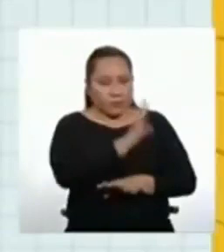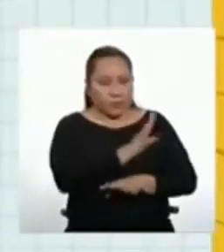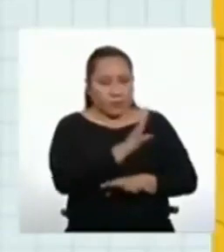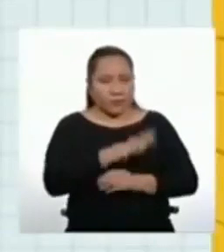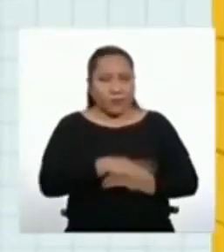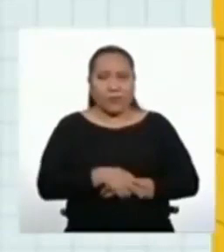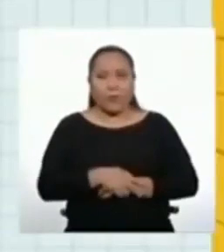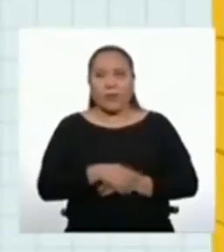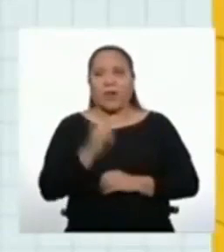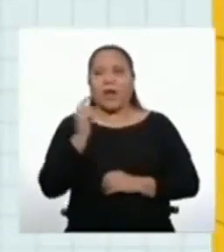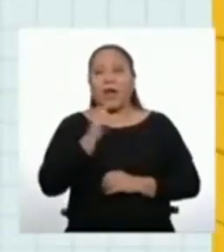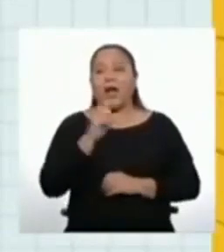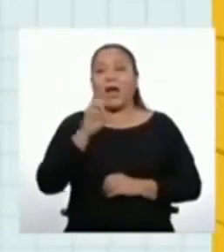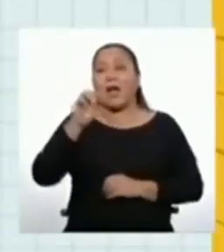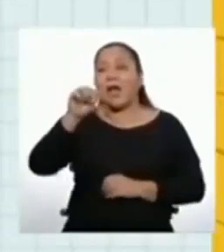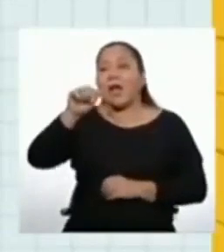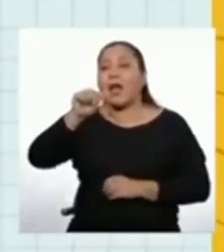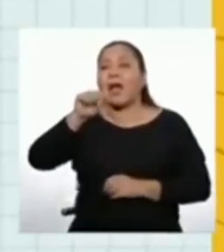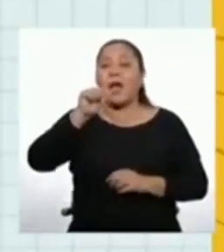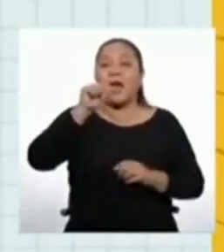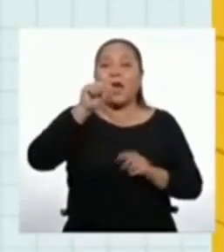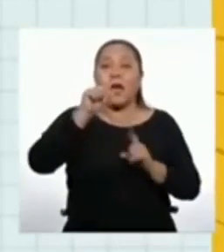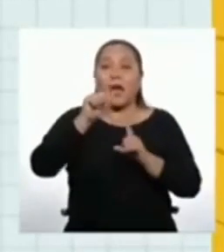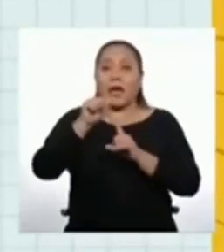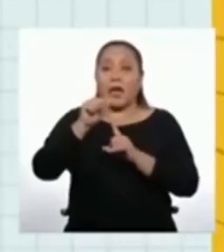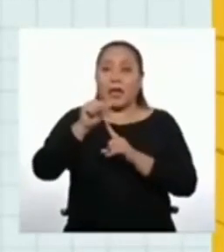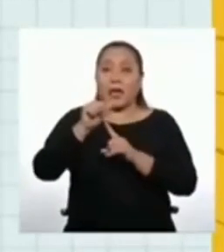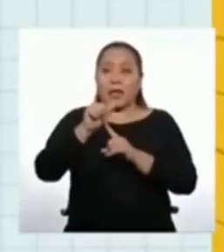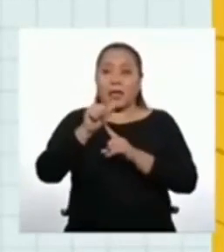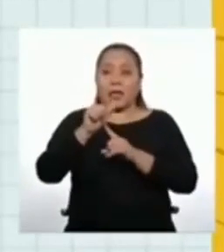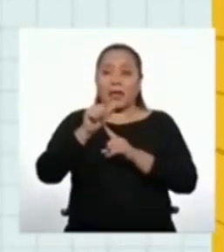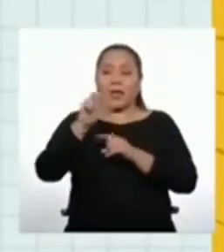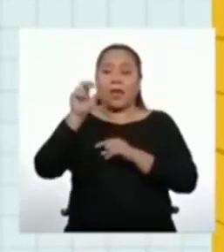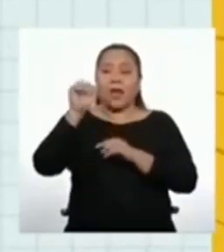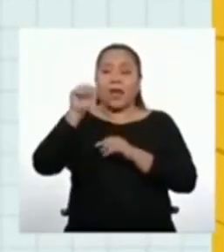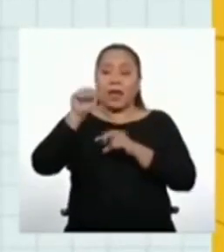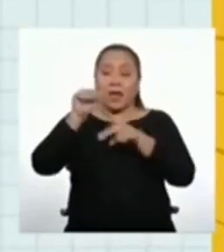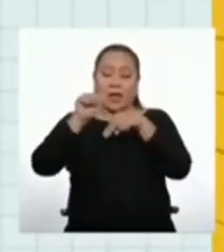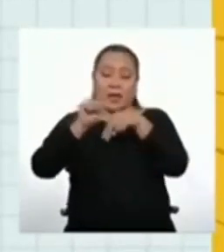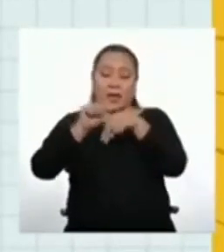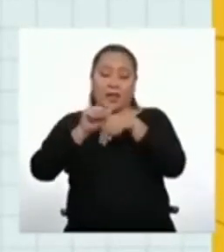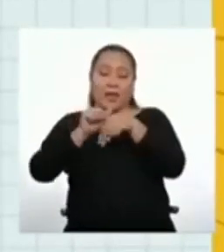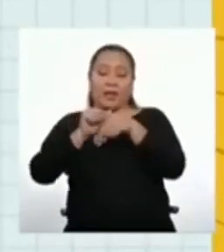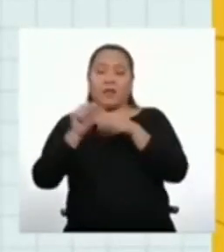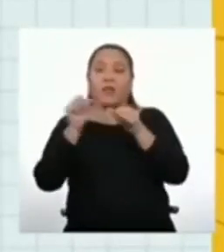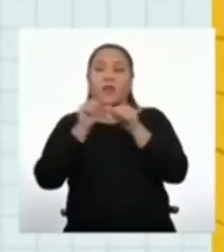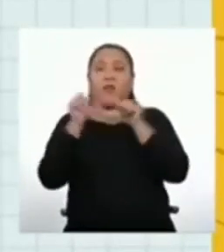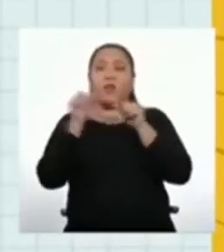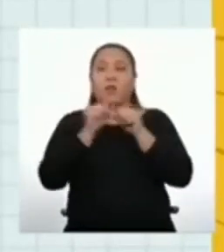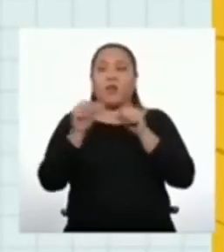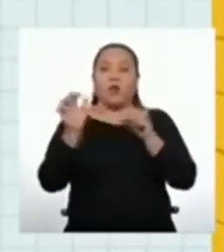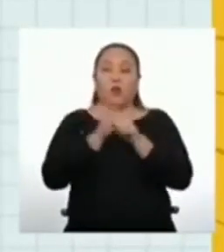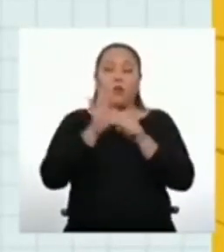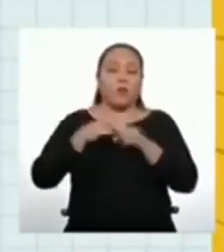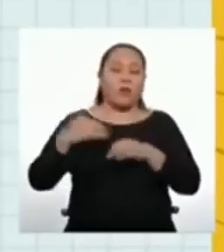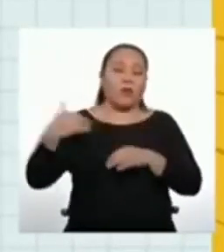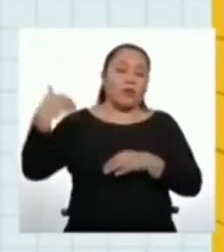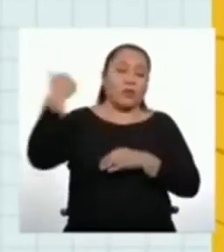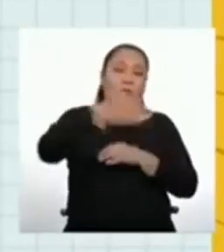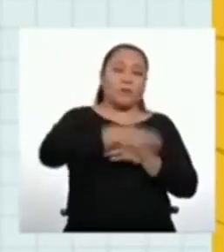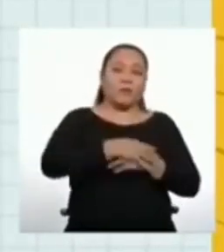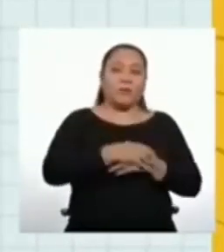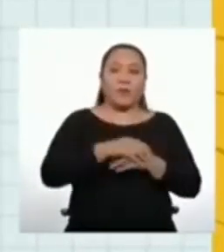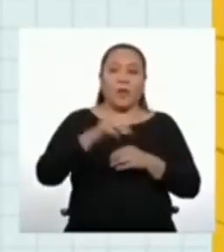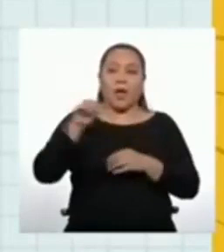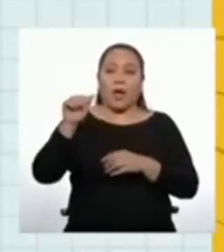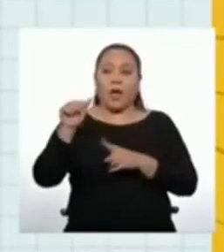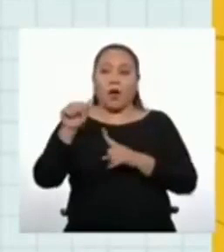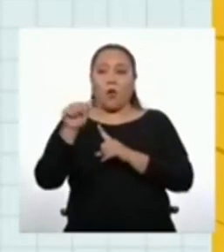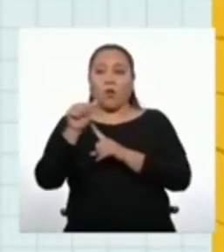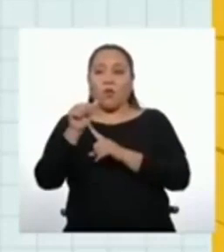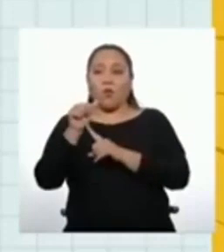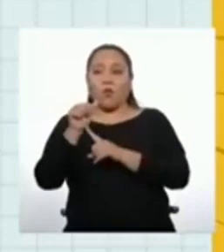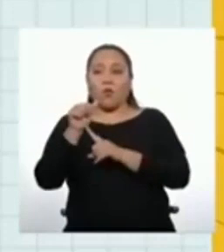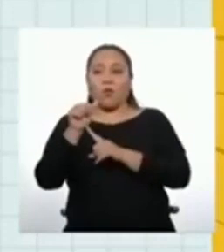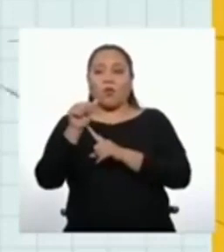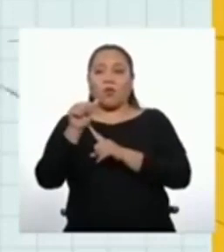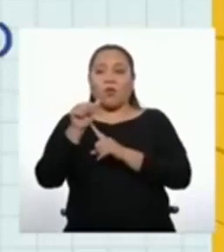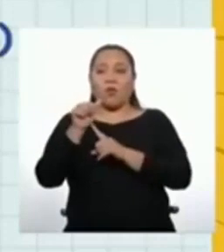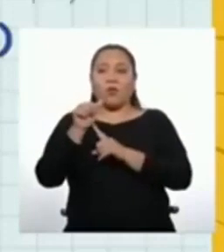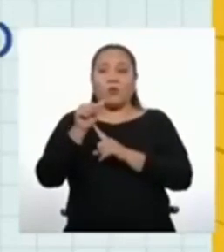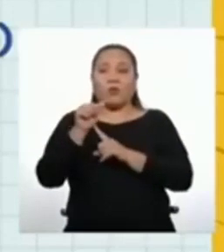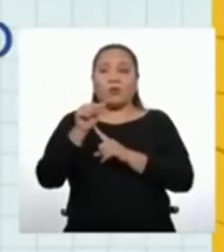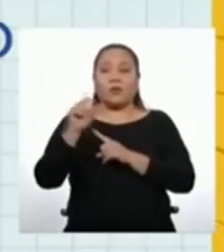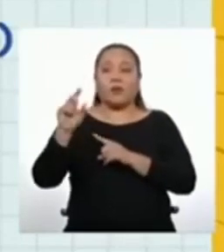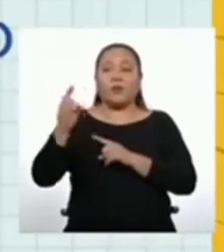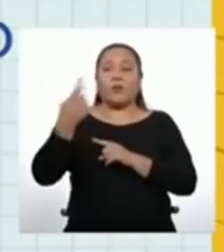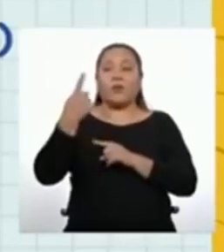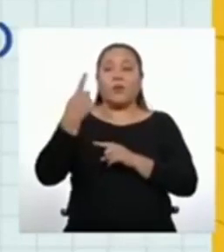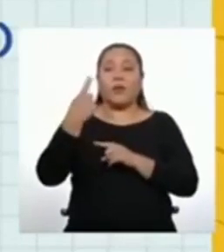nuestra fórmula, a sub n representa el término enésimo o término general. A sub 1 vendría a ser el primer término de la